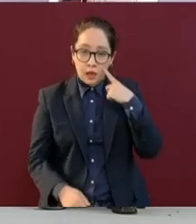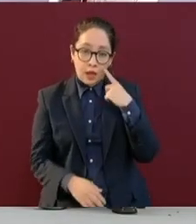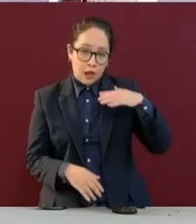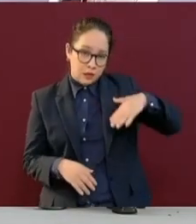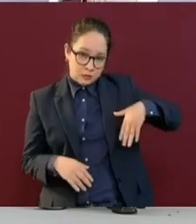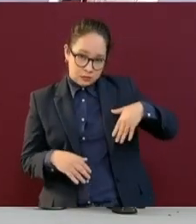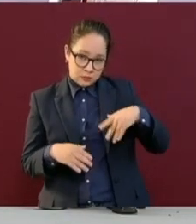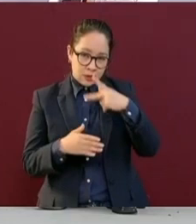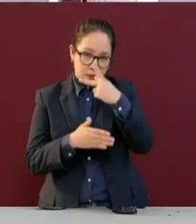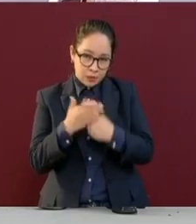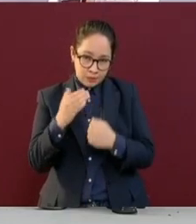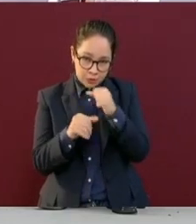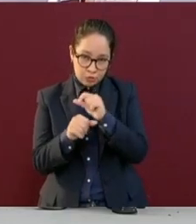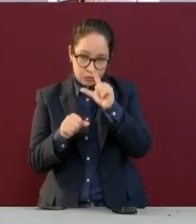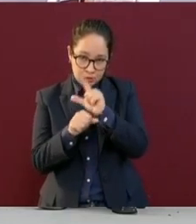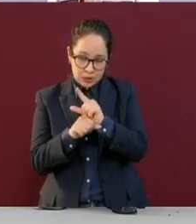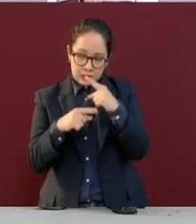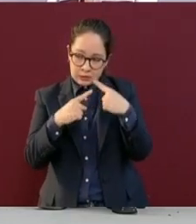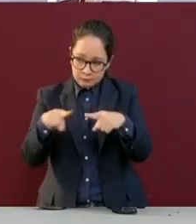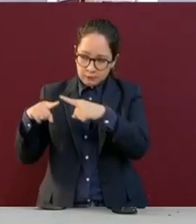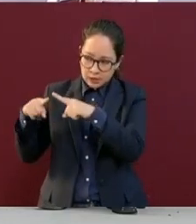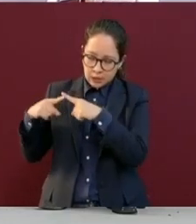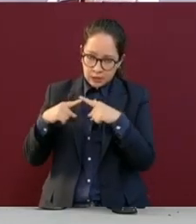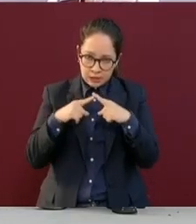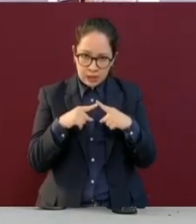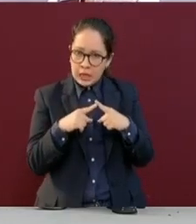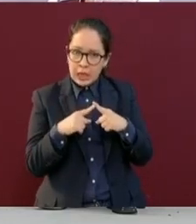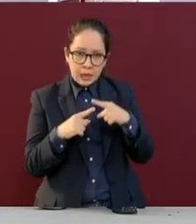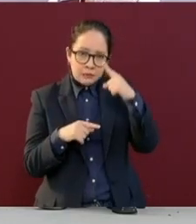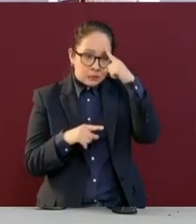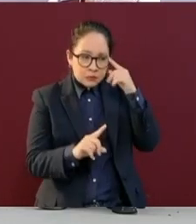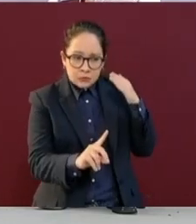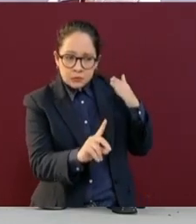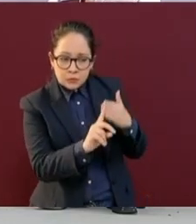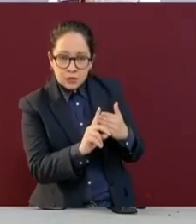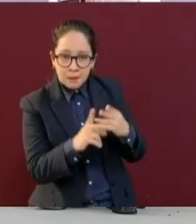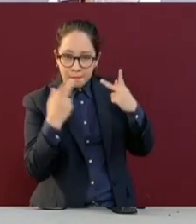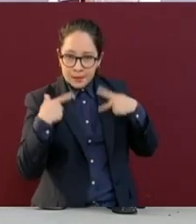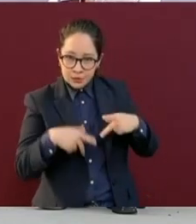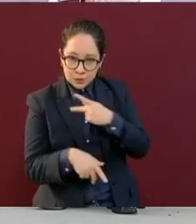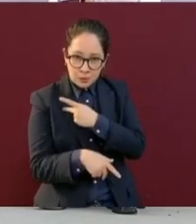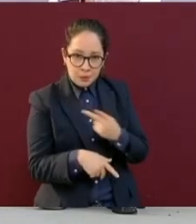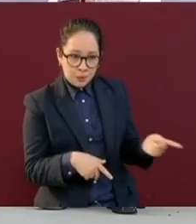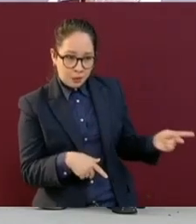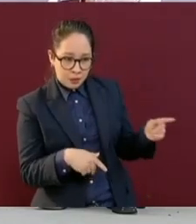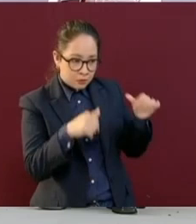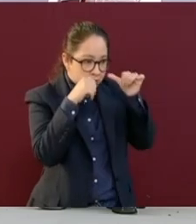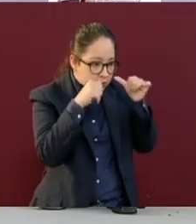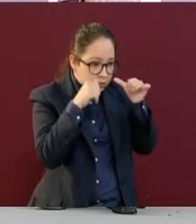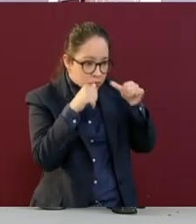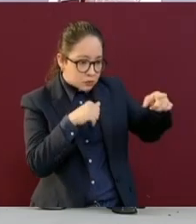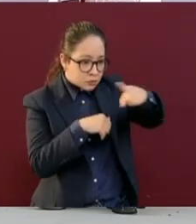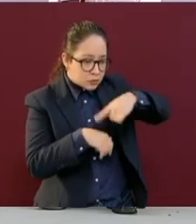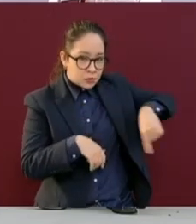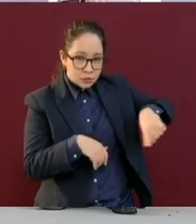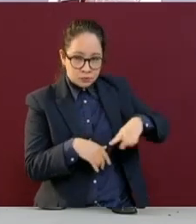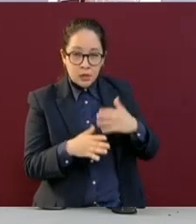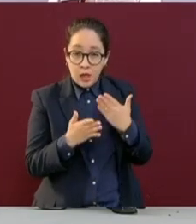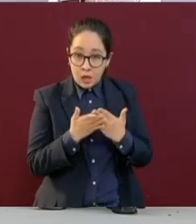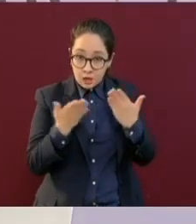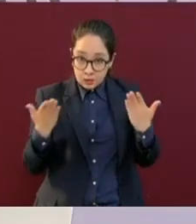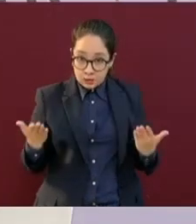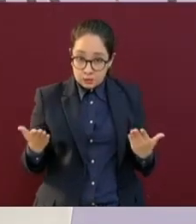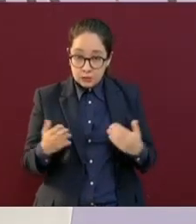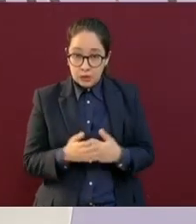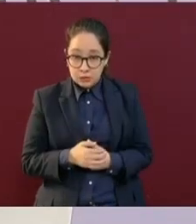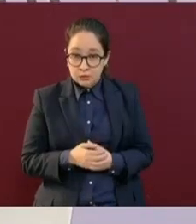yo considero que en la actualidad de cada 10 hogares de